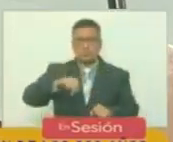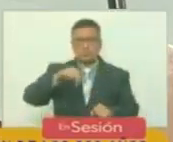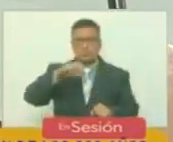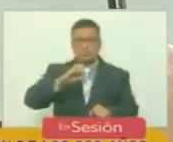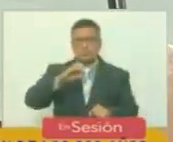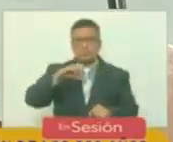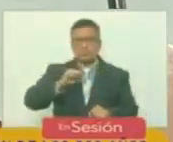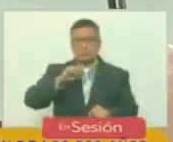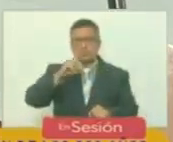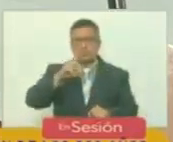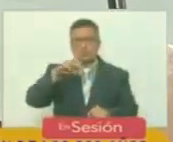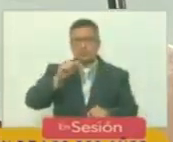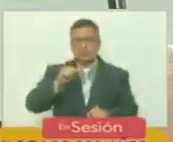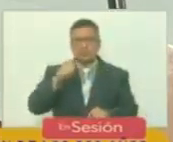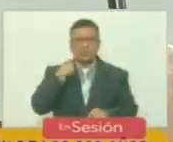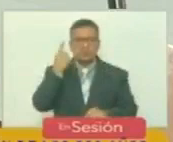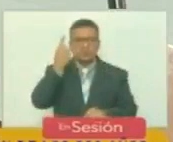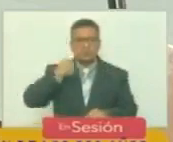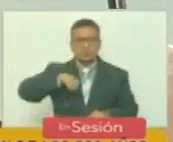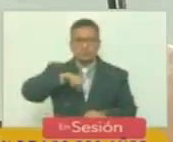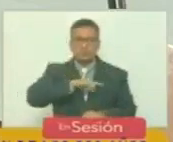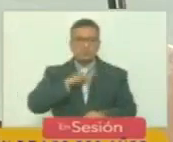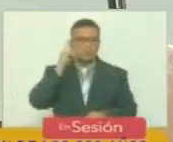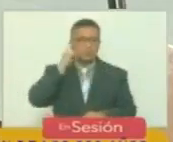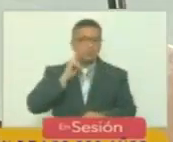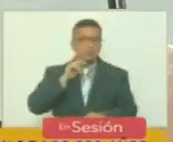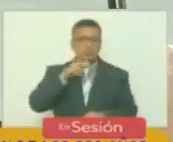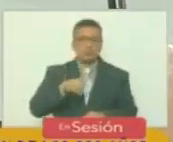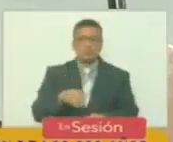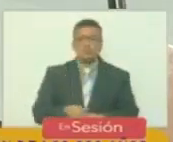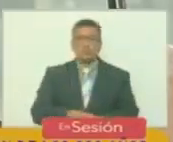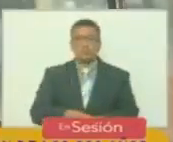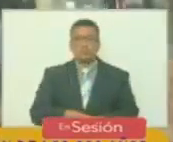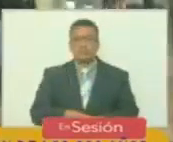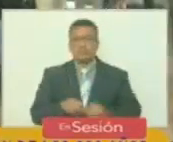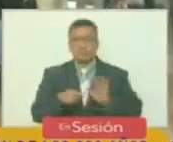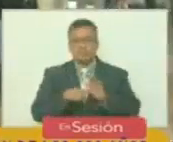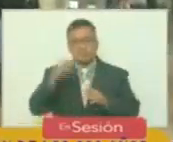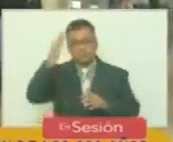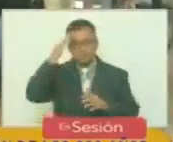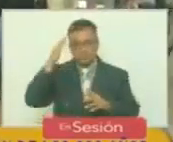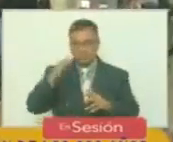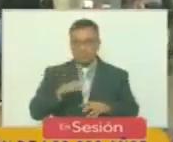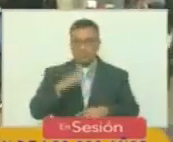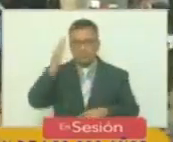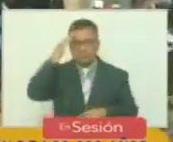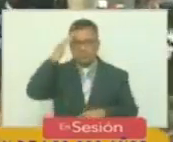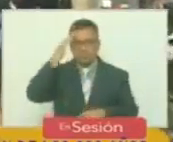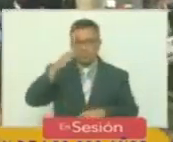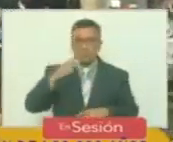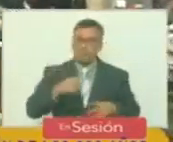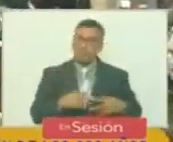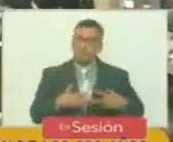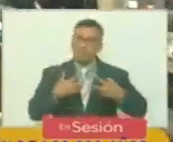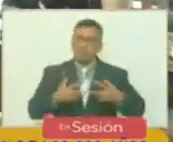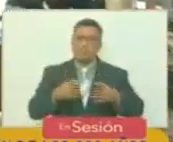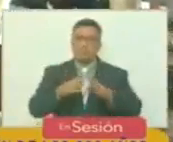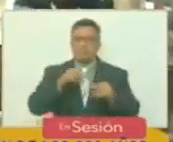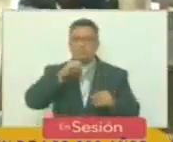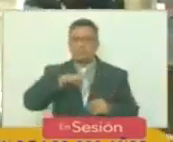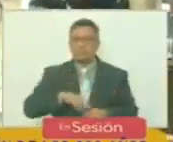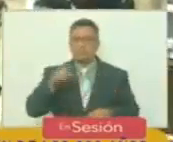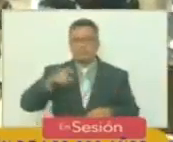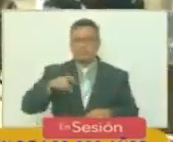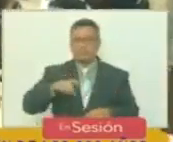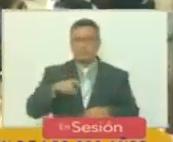héroes de nuestra América Bolivarianos Insigne él reconocía el valor de esa historia y la